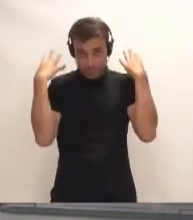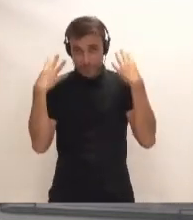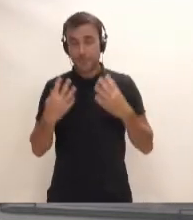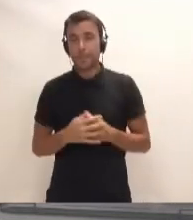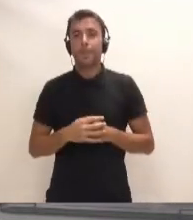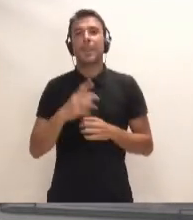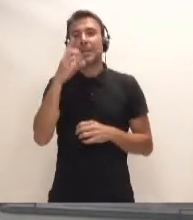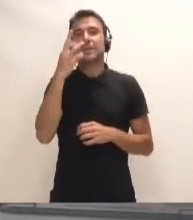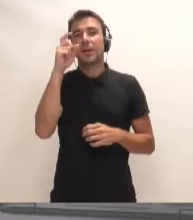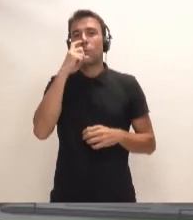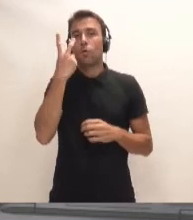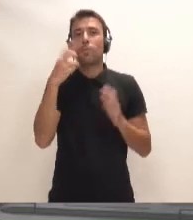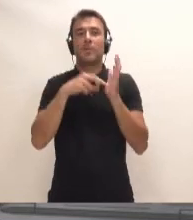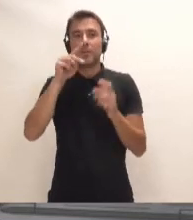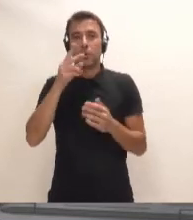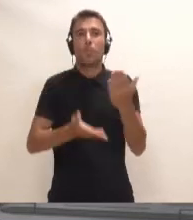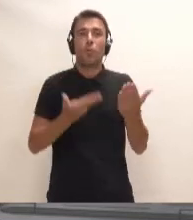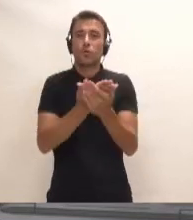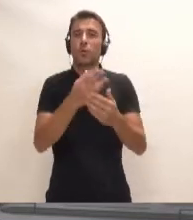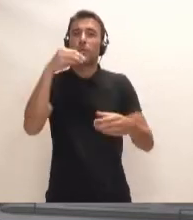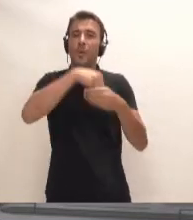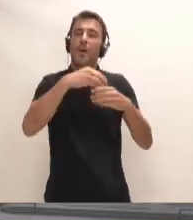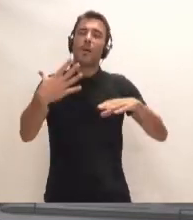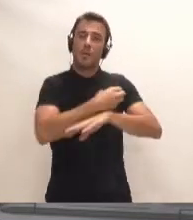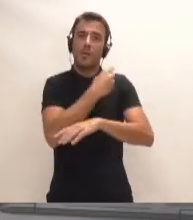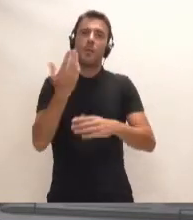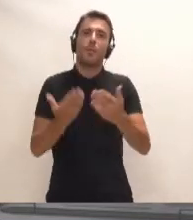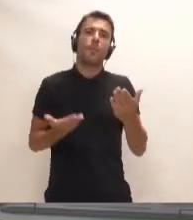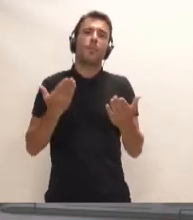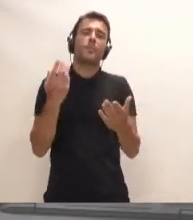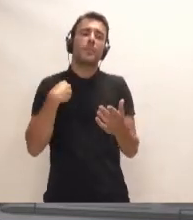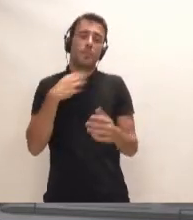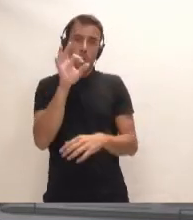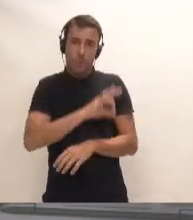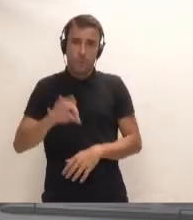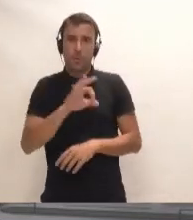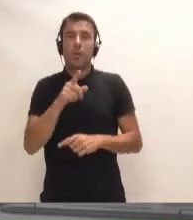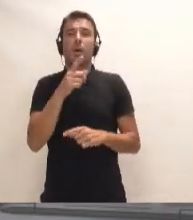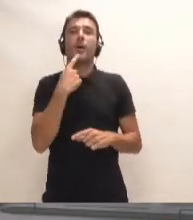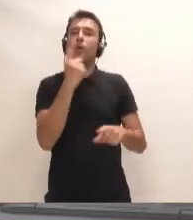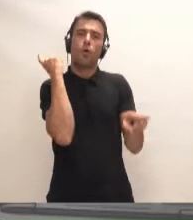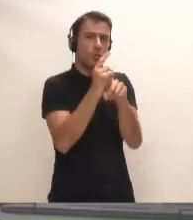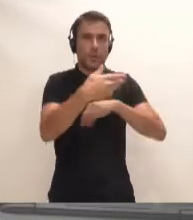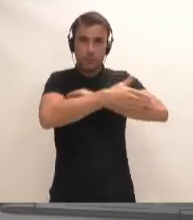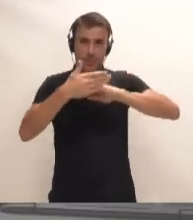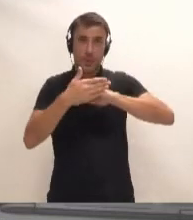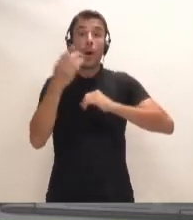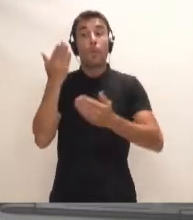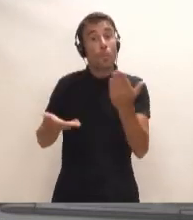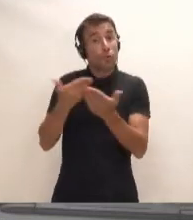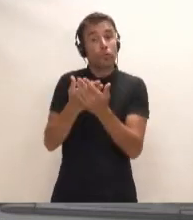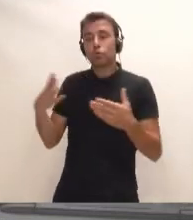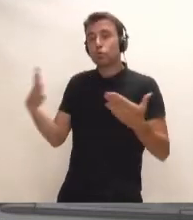2021. Moción que se presenta en el cabildo por Si Podemos Canarias, de rechazo a la construcción del puerto de Fonsalía. La moción es rechazada por todos los grupos